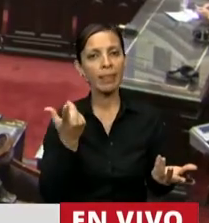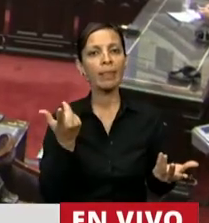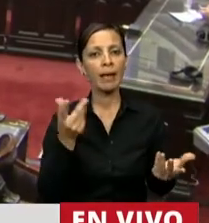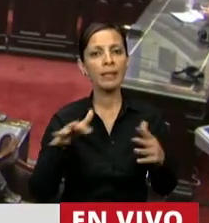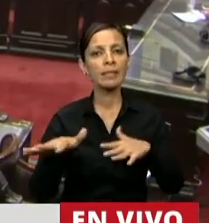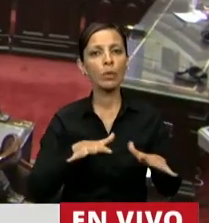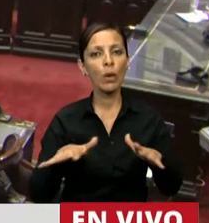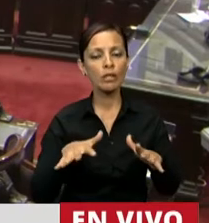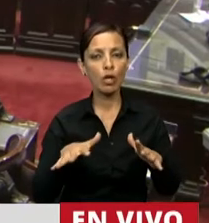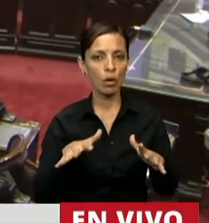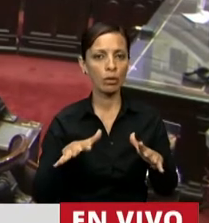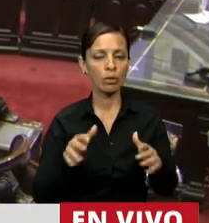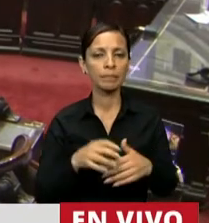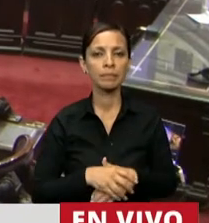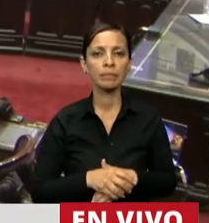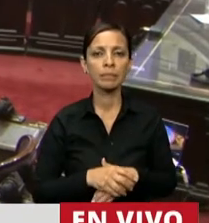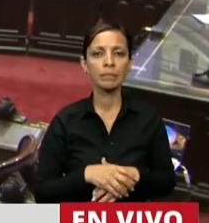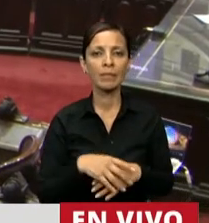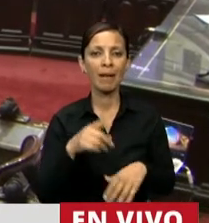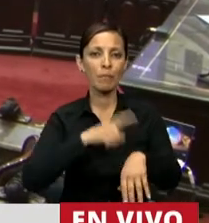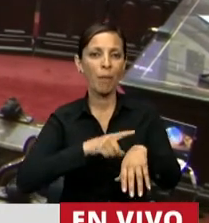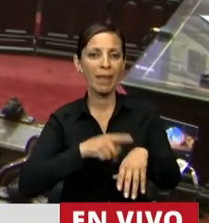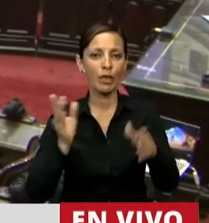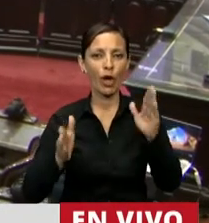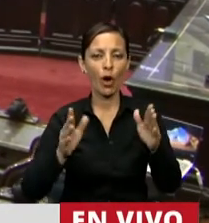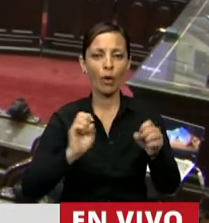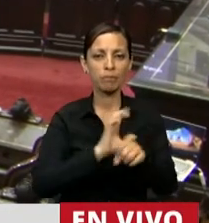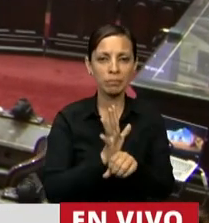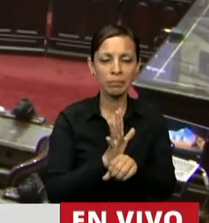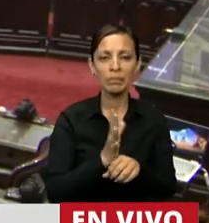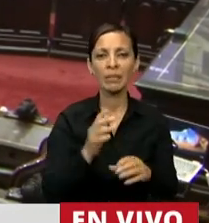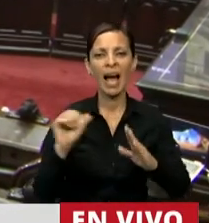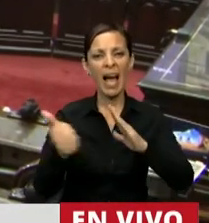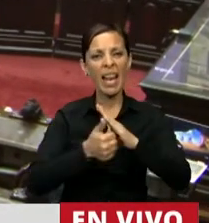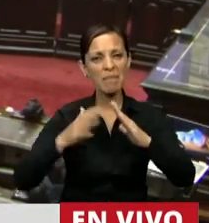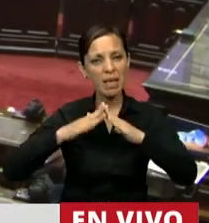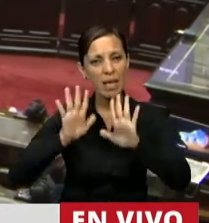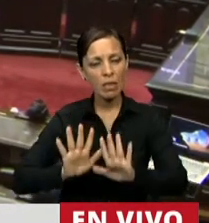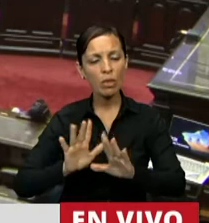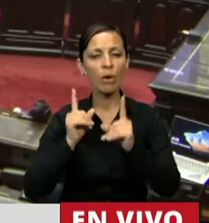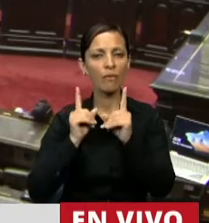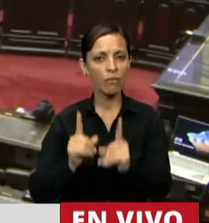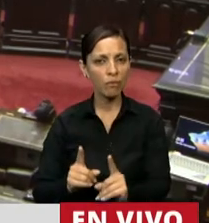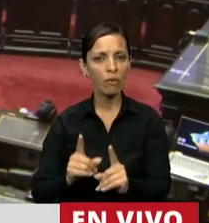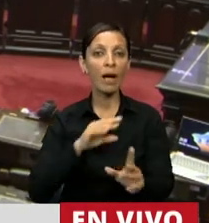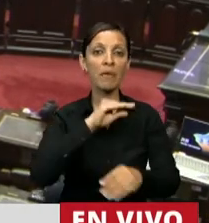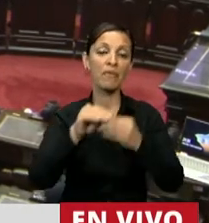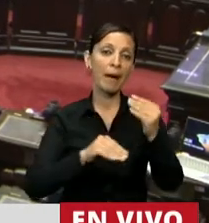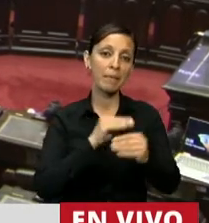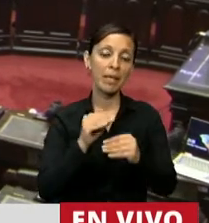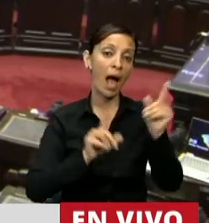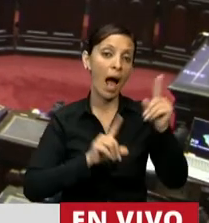que ha vivido en la cuarentena, en el aislamiento y con muchas familias quizás en periodos de